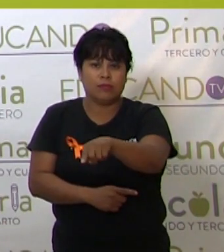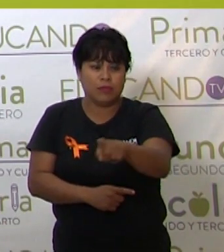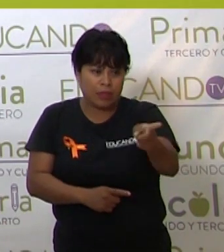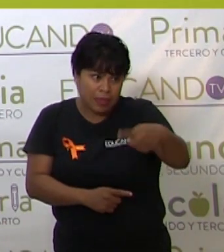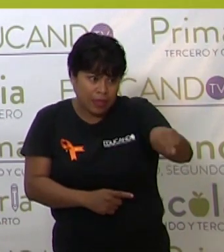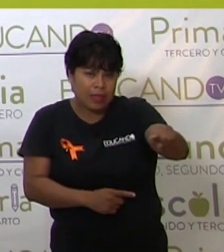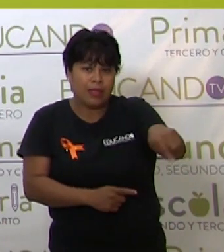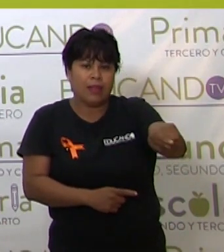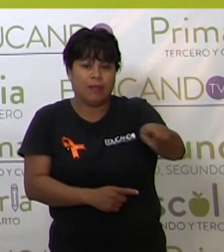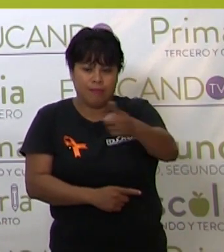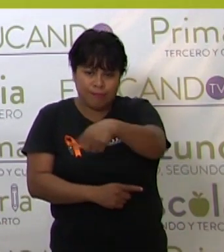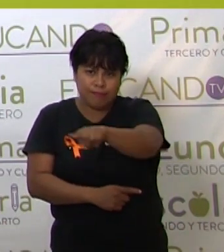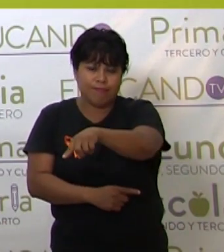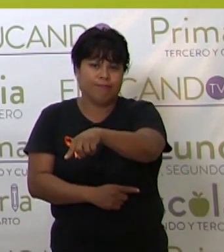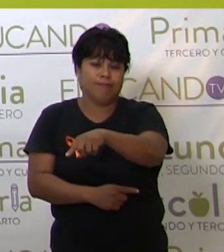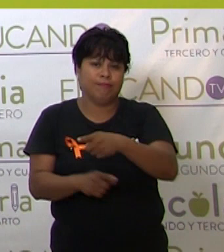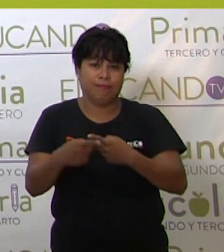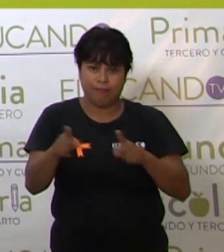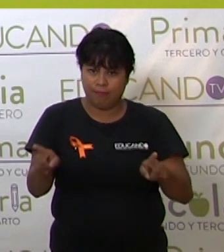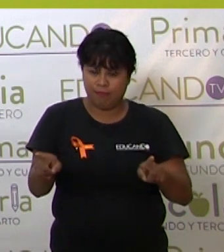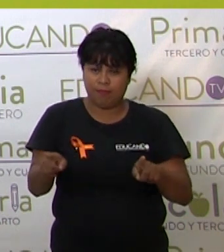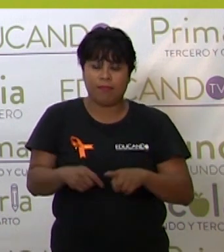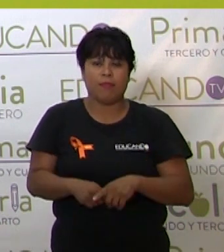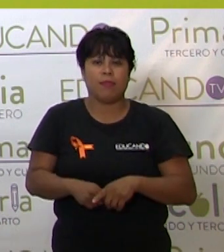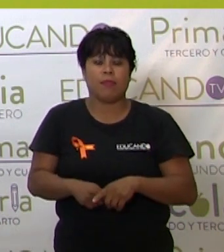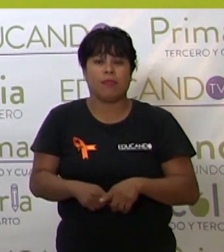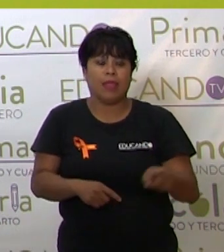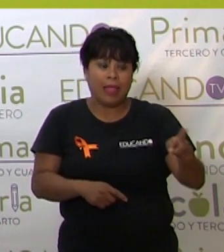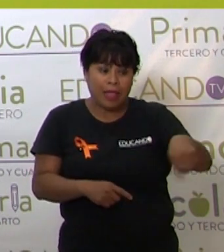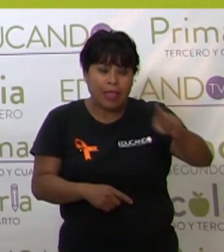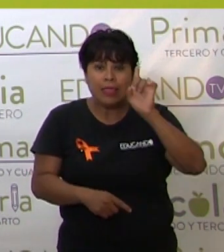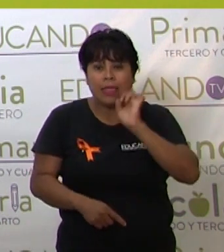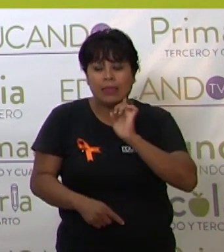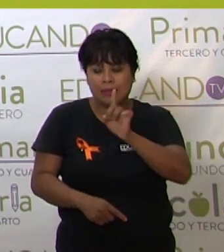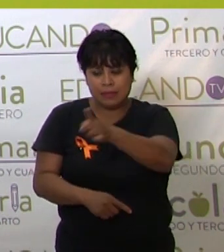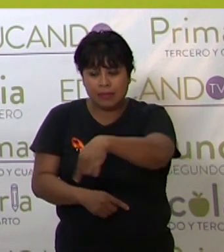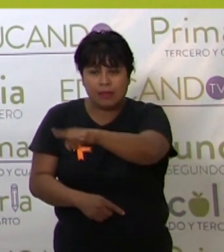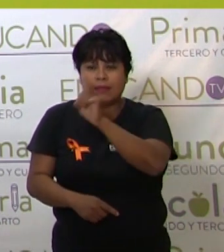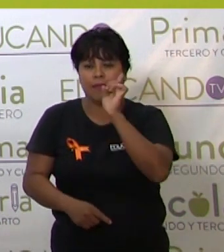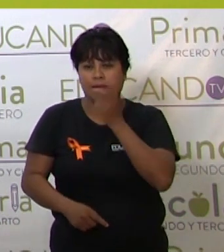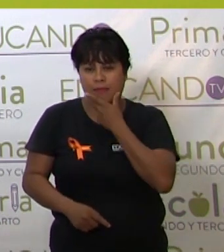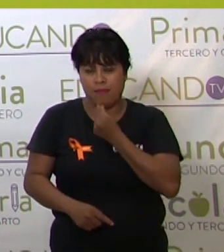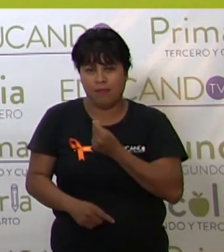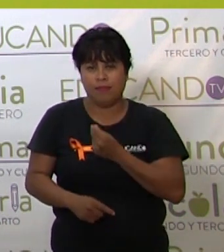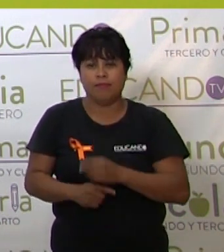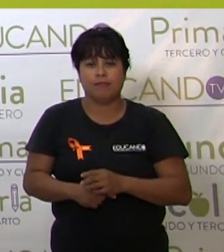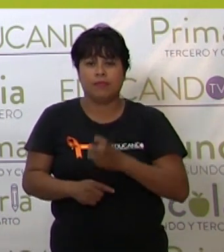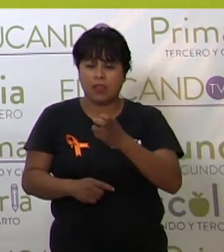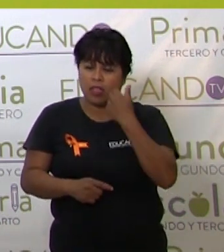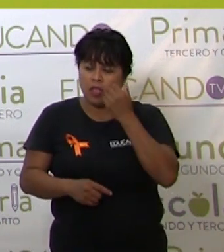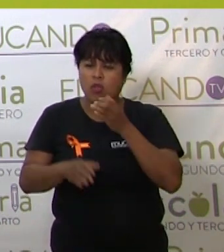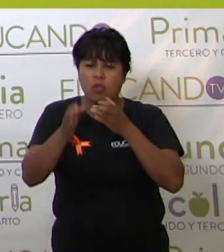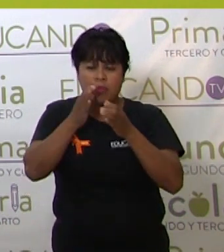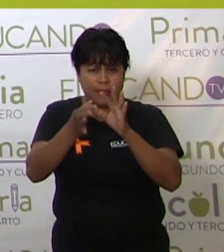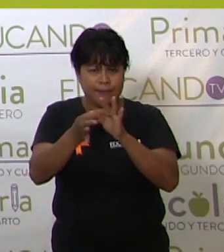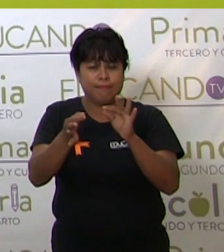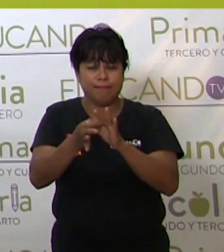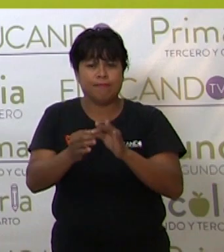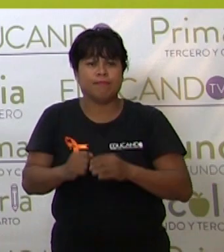aquel y aquellos. Aquellas, perdón. Hay una cosa aquí que quiero comentarles, es que